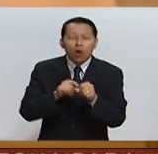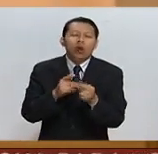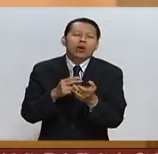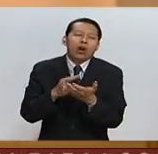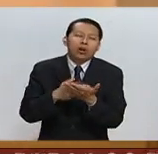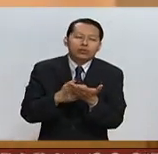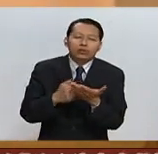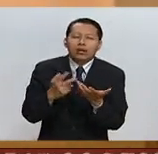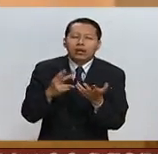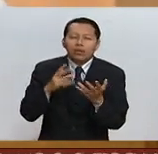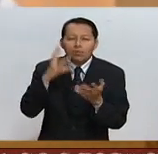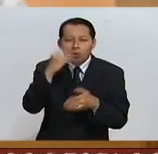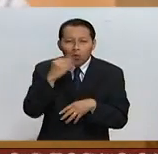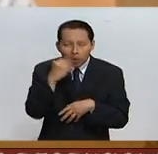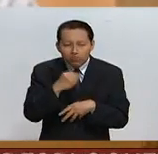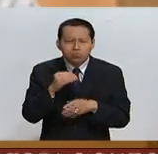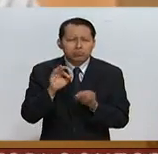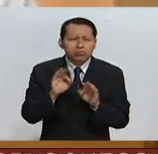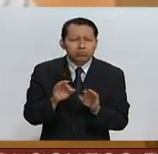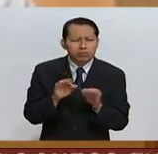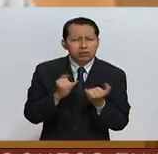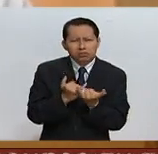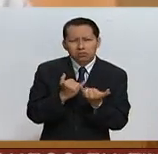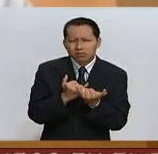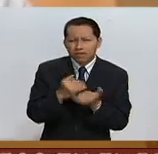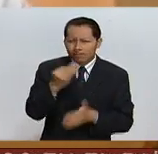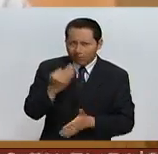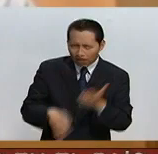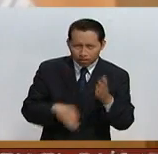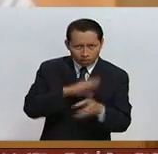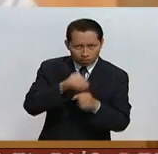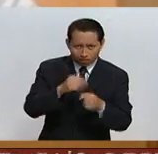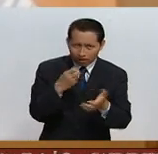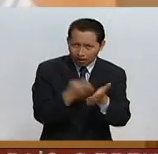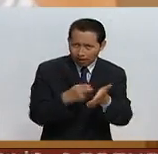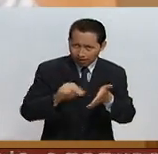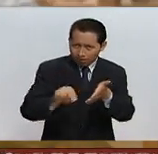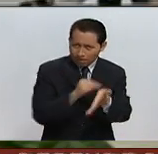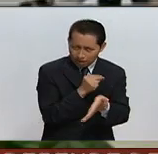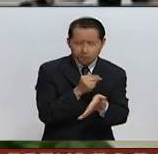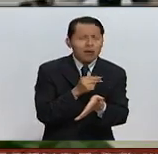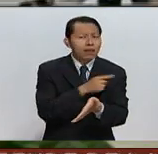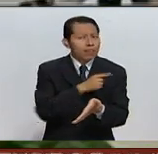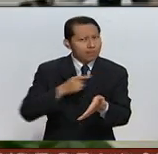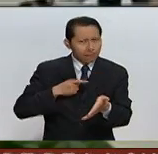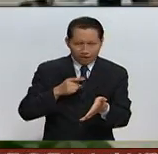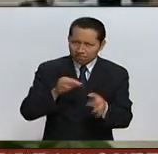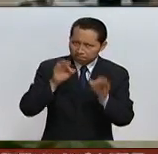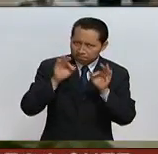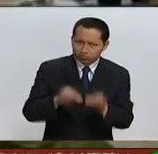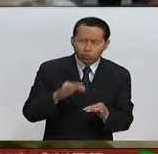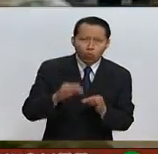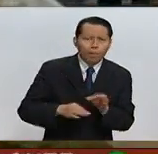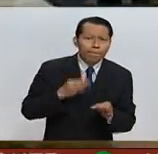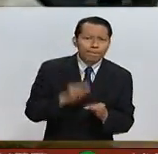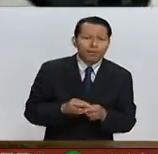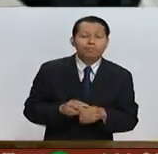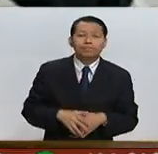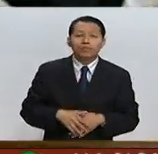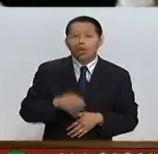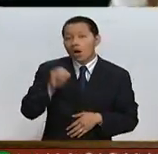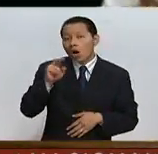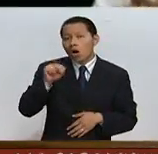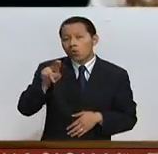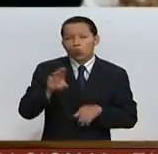seguramente habrá que luchar porque se cumpla integralmente lo firmado. La Organización de las Naciones Unidas será la